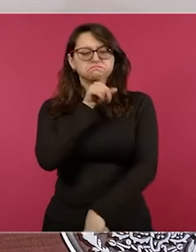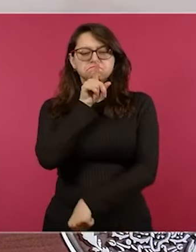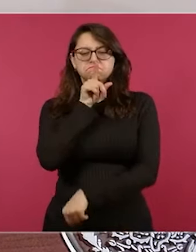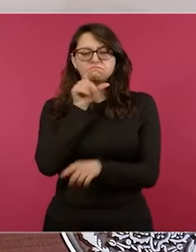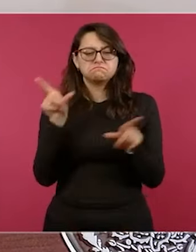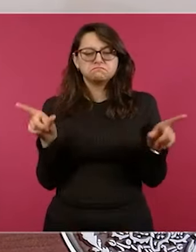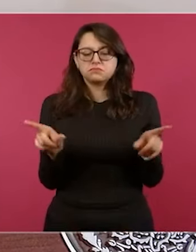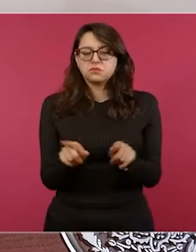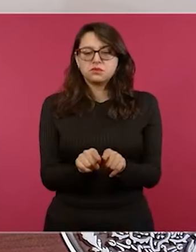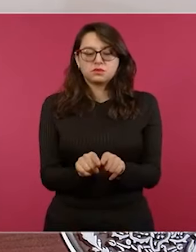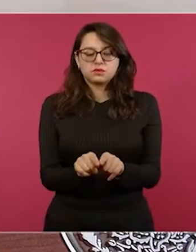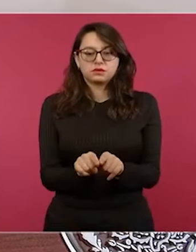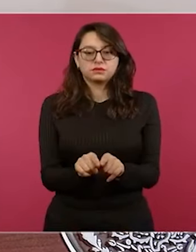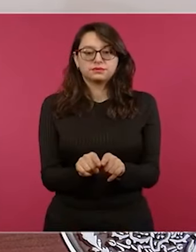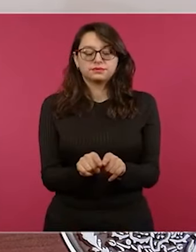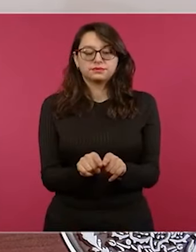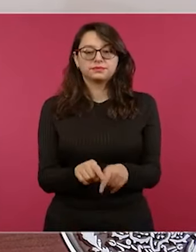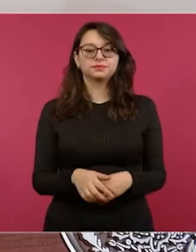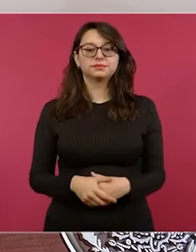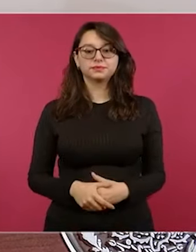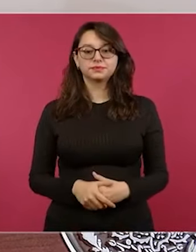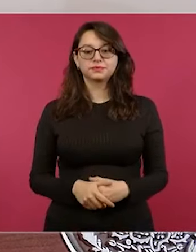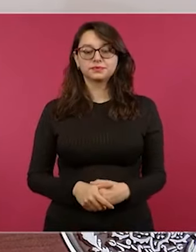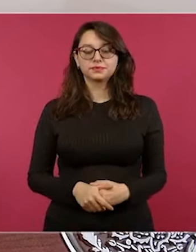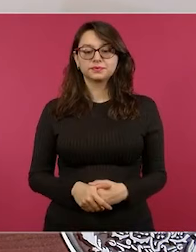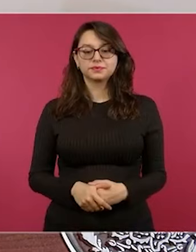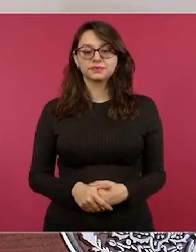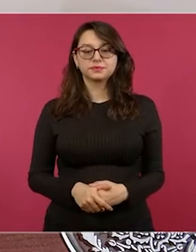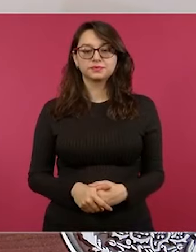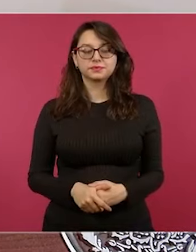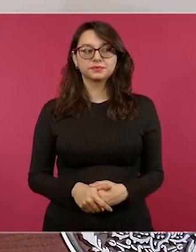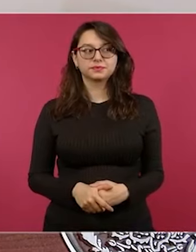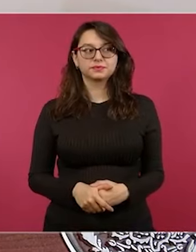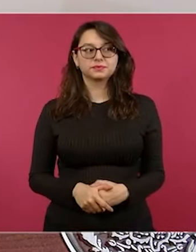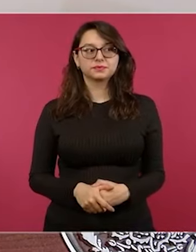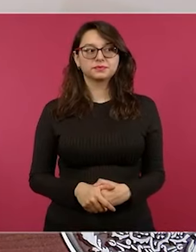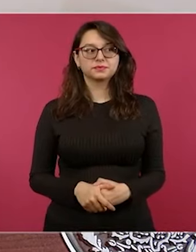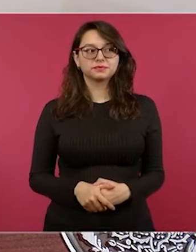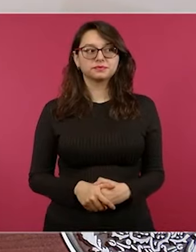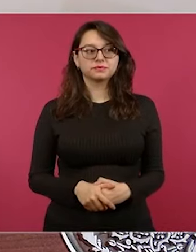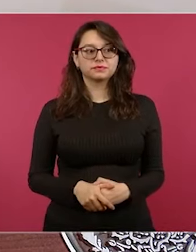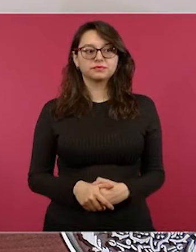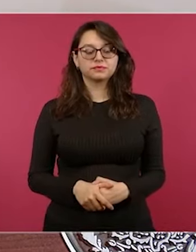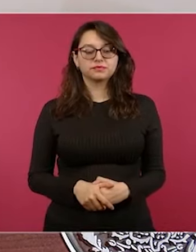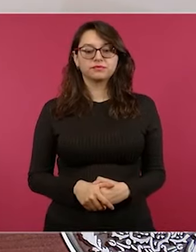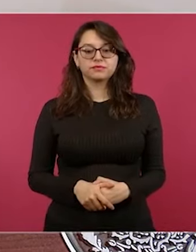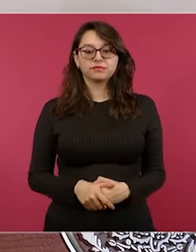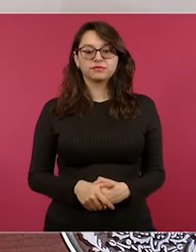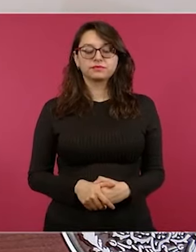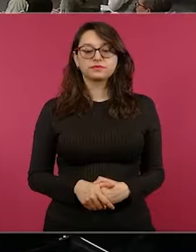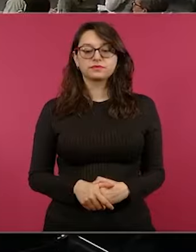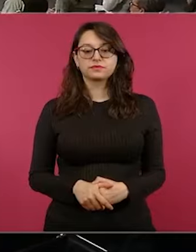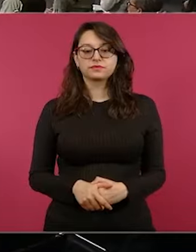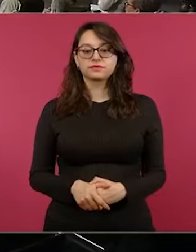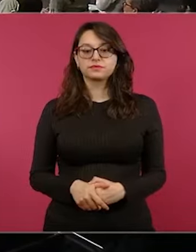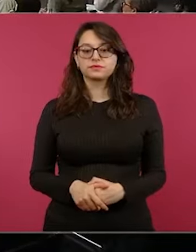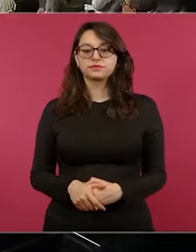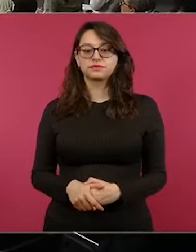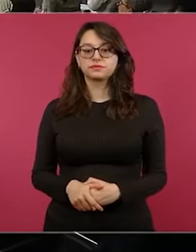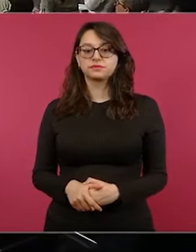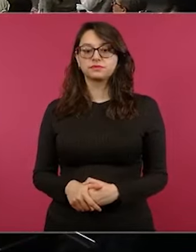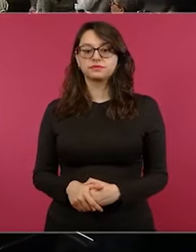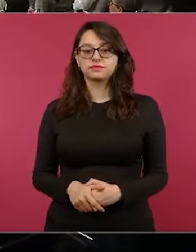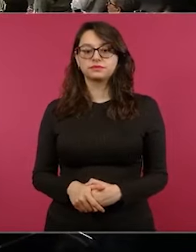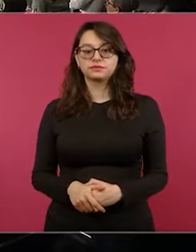Tengo que ver con